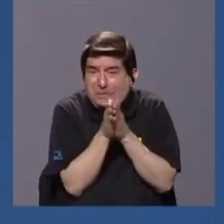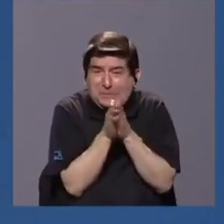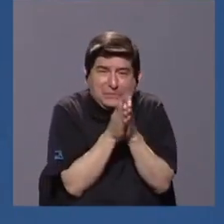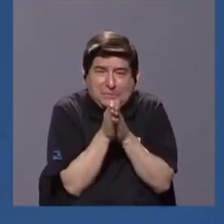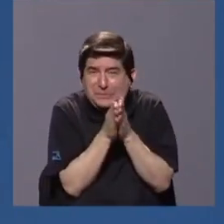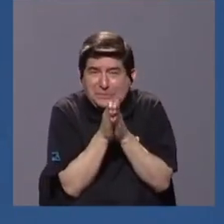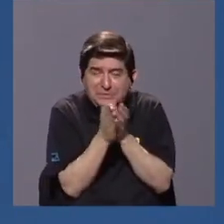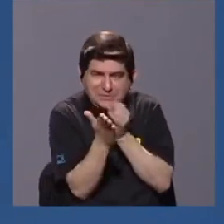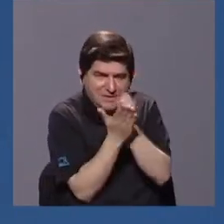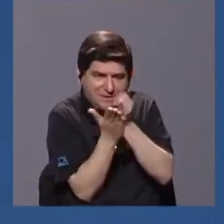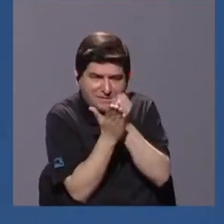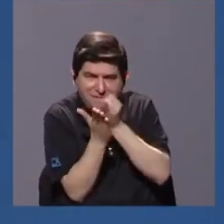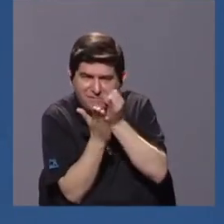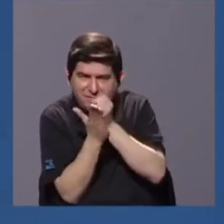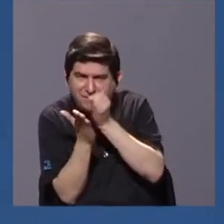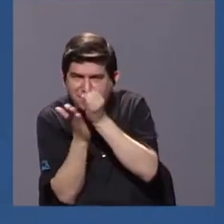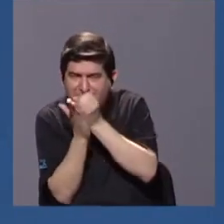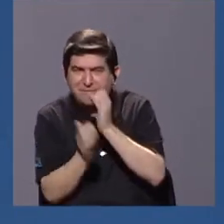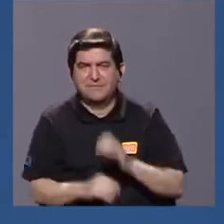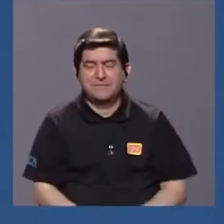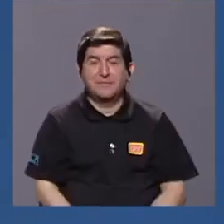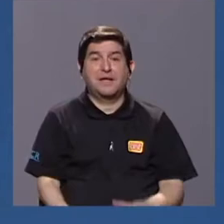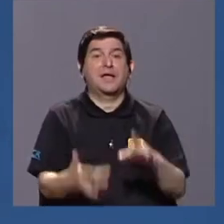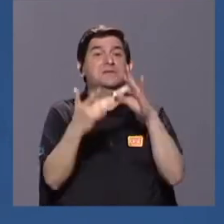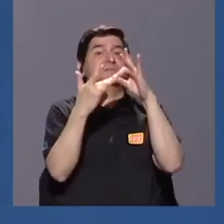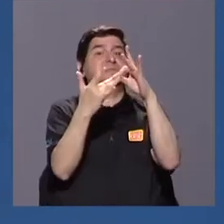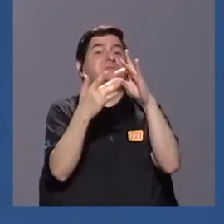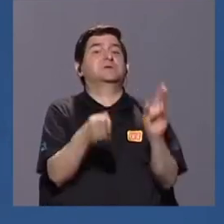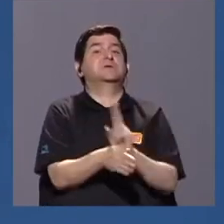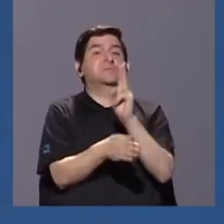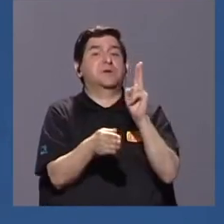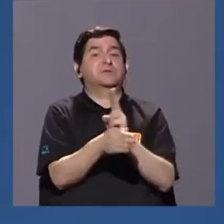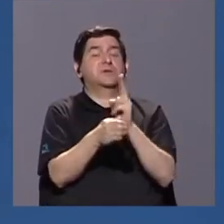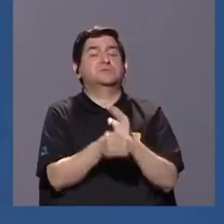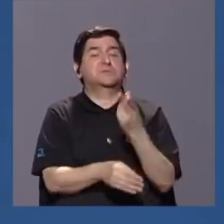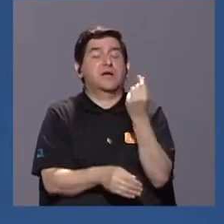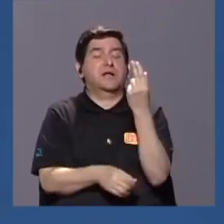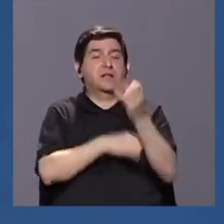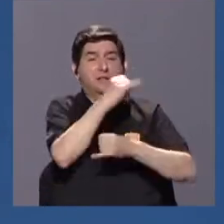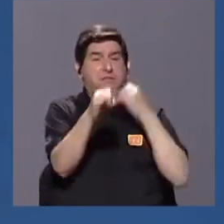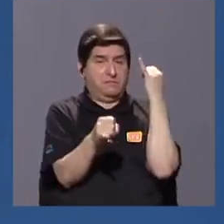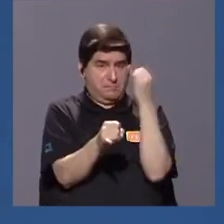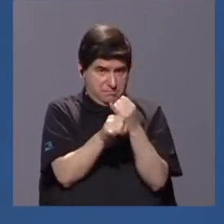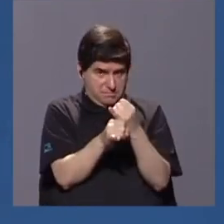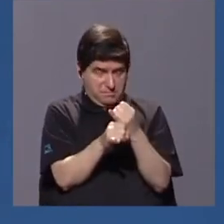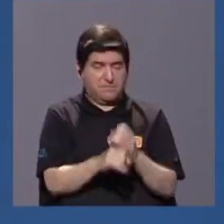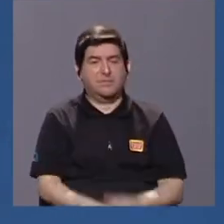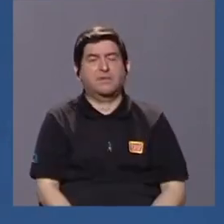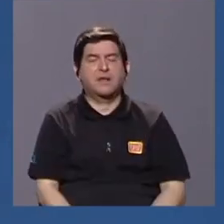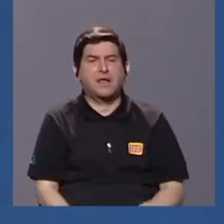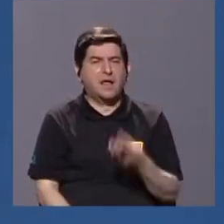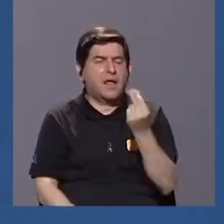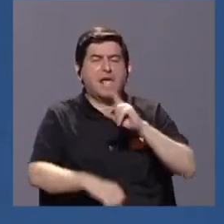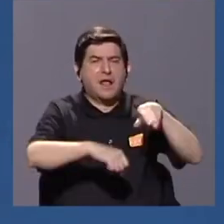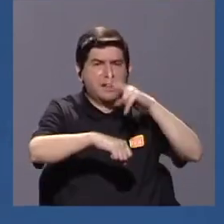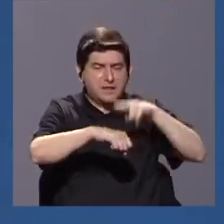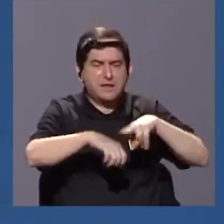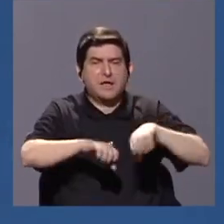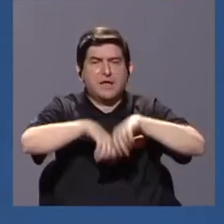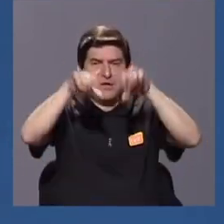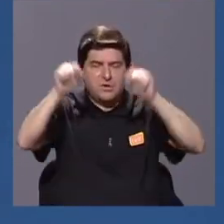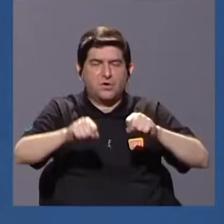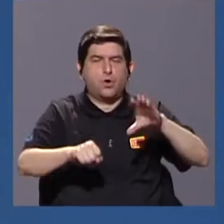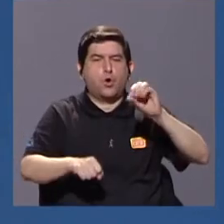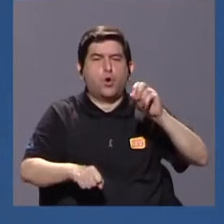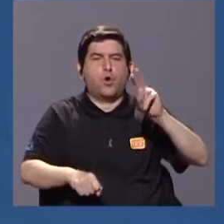una investigación, ¿verdad? Principalmente utilizamos fondos internacionales. Los fondos nacionales, los fondos del sistema de